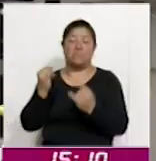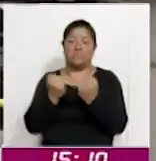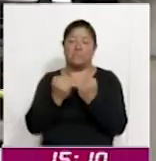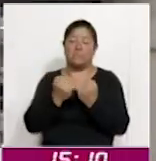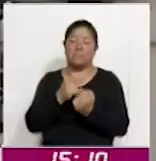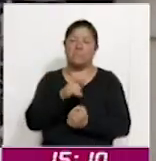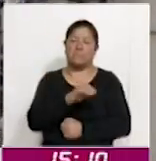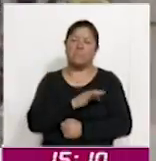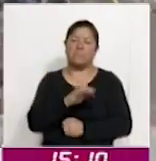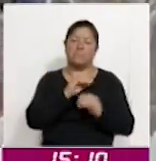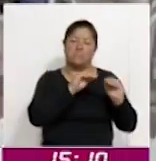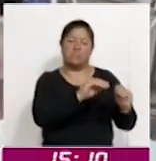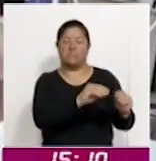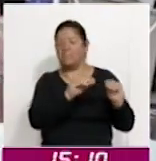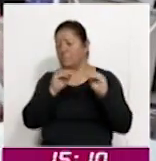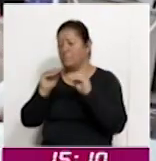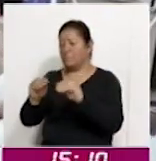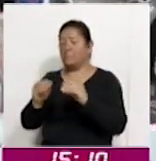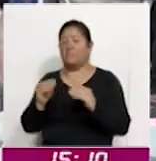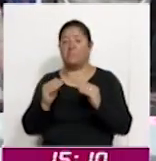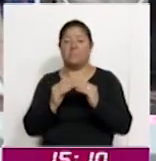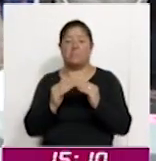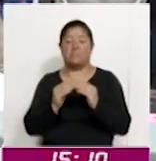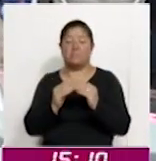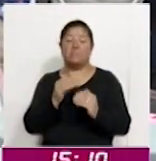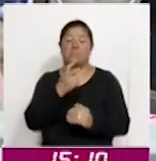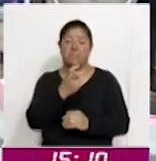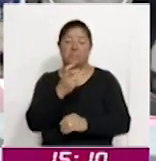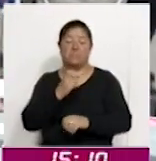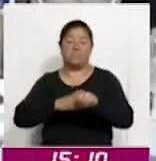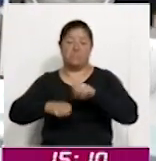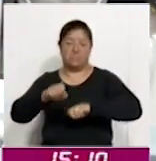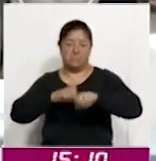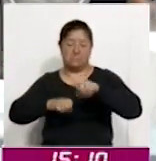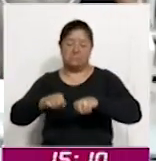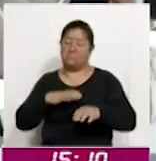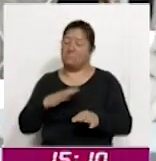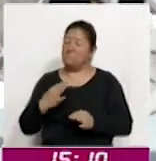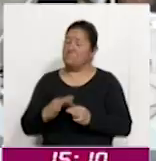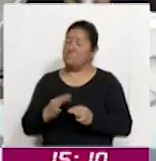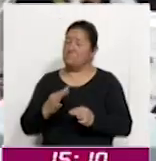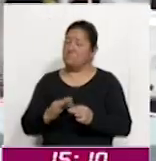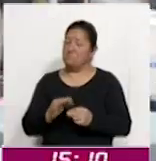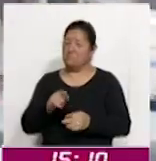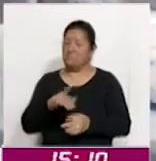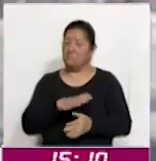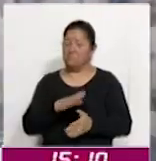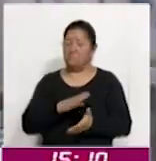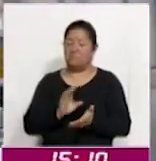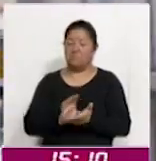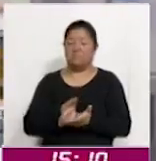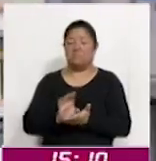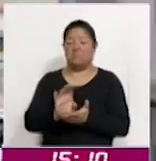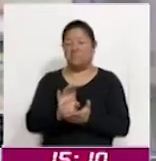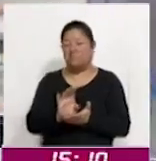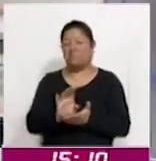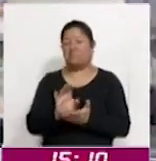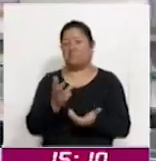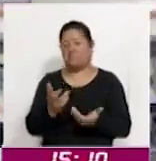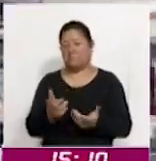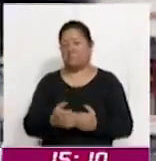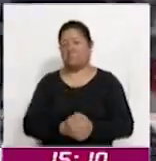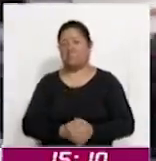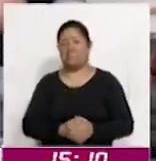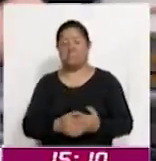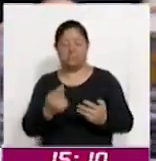cambiarse de domicilio. Es una empresa que está dando las prestaciones formales, es una empresa formal que pues